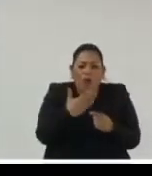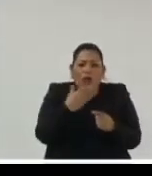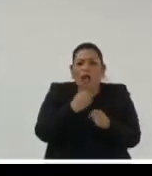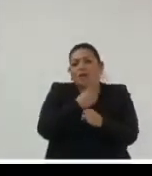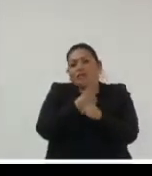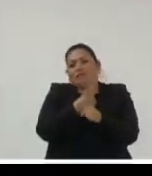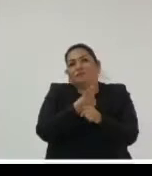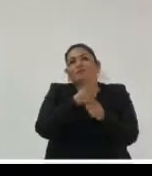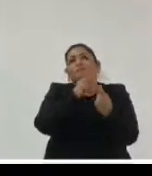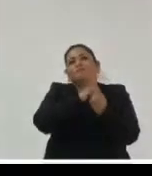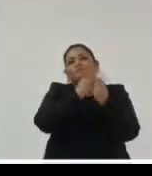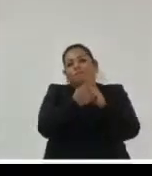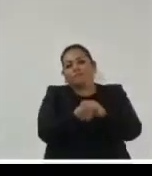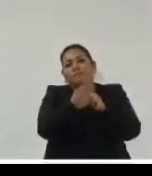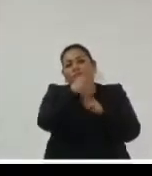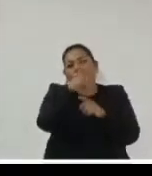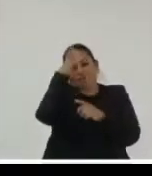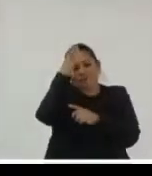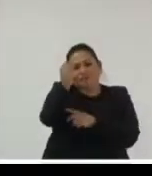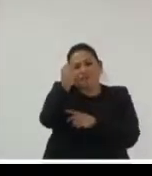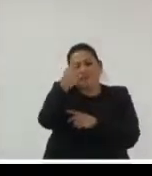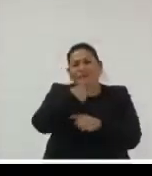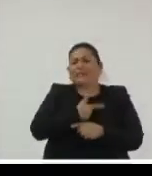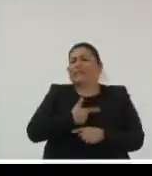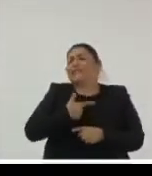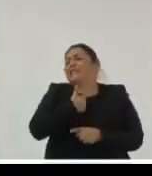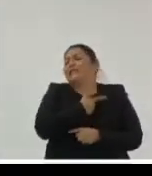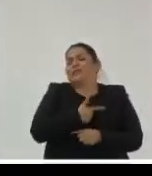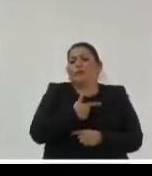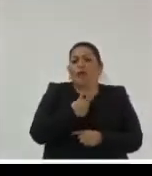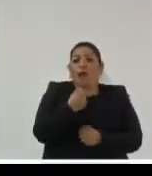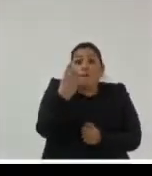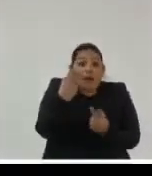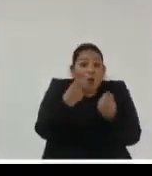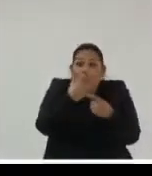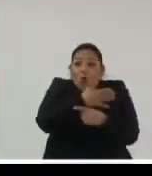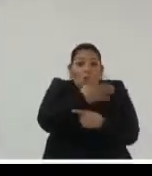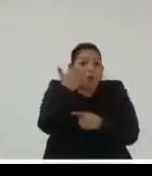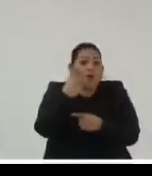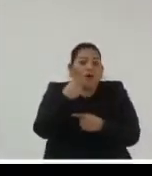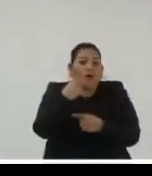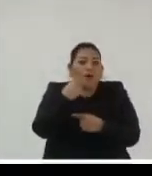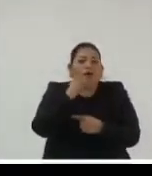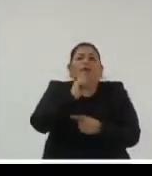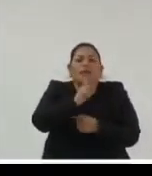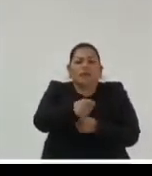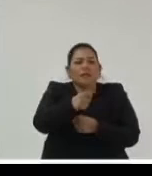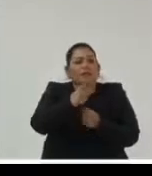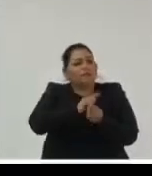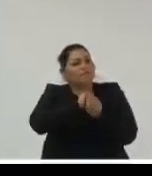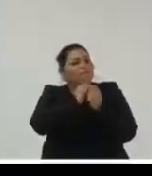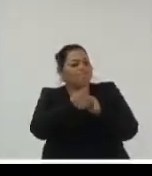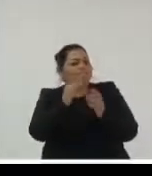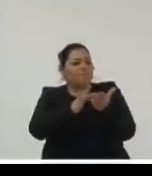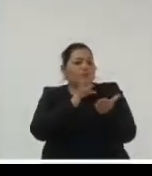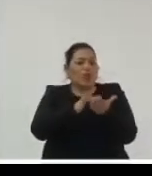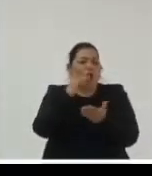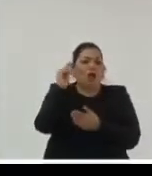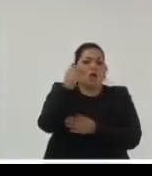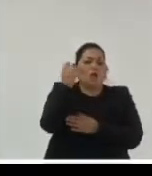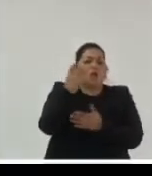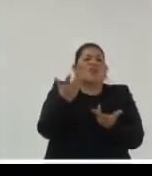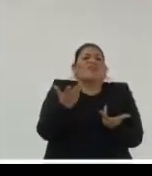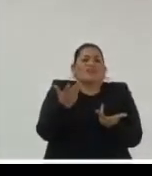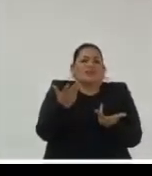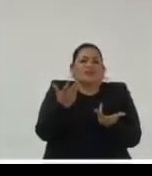la transformación digital es un concepto que a me encanta pero es un concepto que no todos tenemos tan claro ¿verdad? y cuando hablamos de transformación digital todo suena